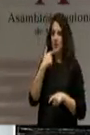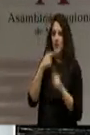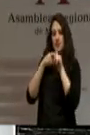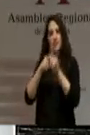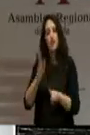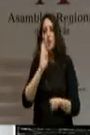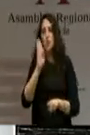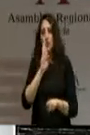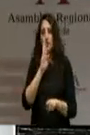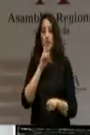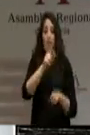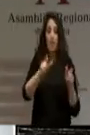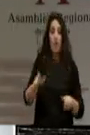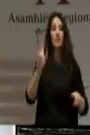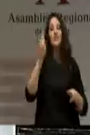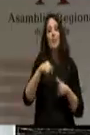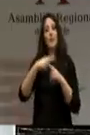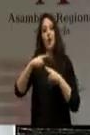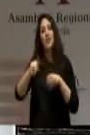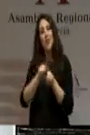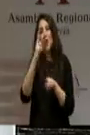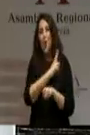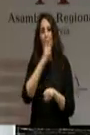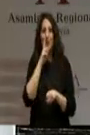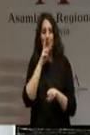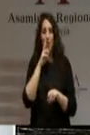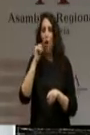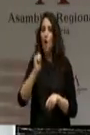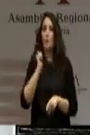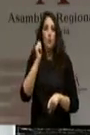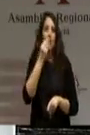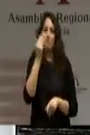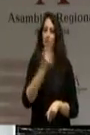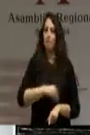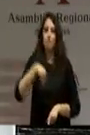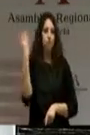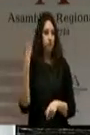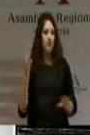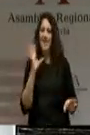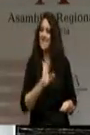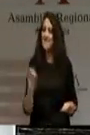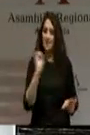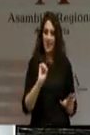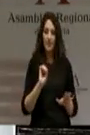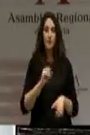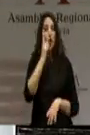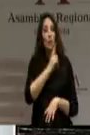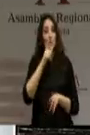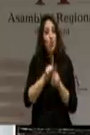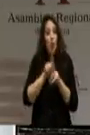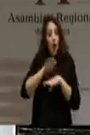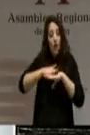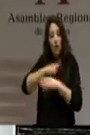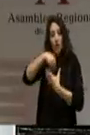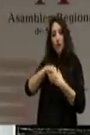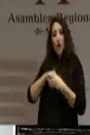políticas a las que usted se compromete. Una oportunidad excelente. ¿Se compromete a un Gobierno en donde no haya ningún imputado,